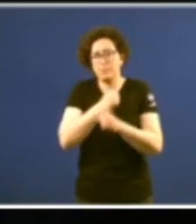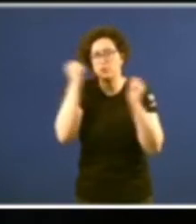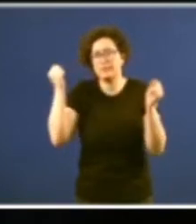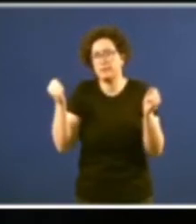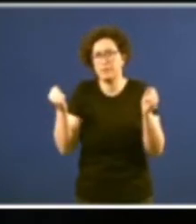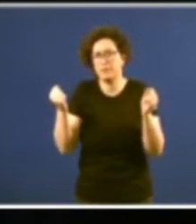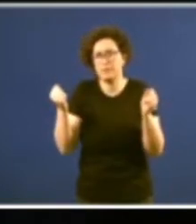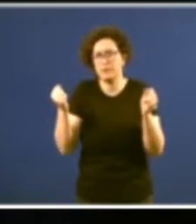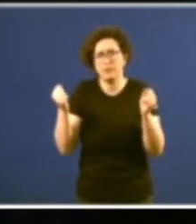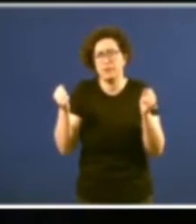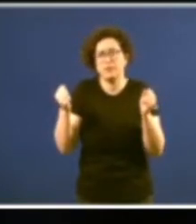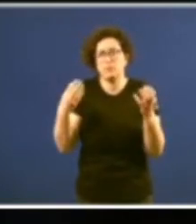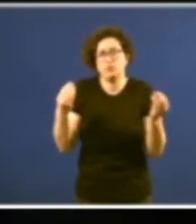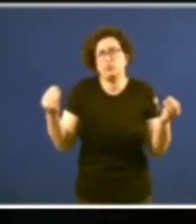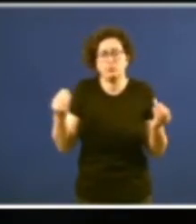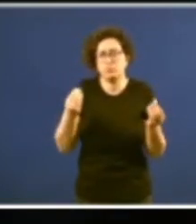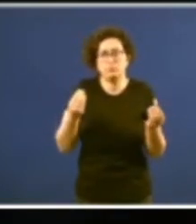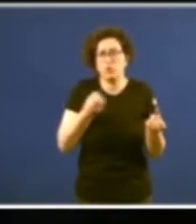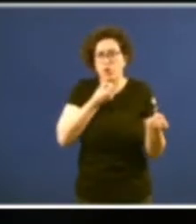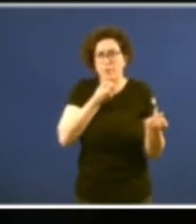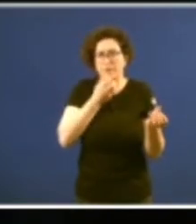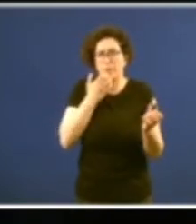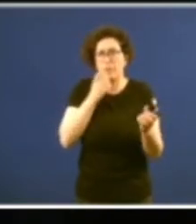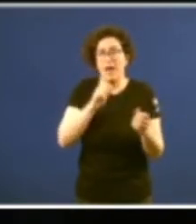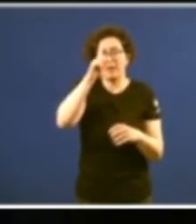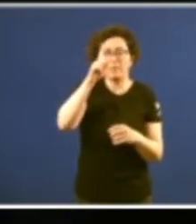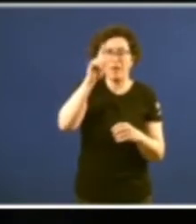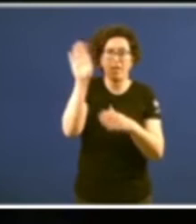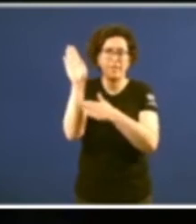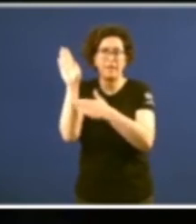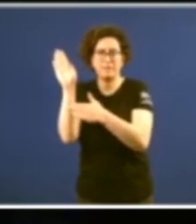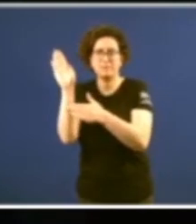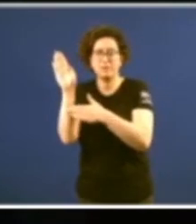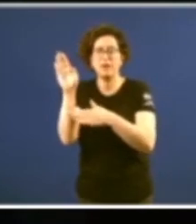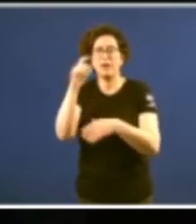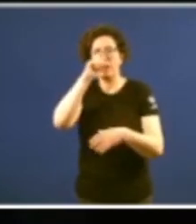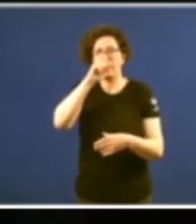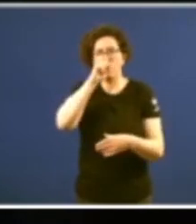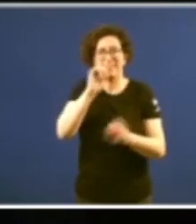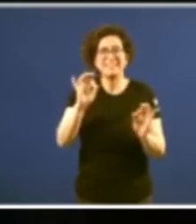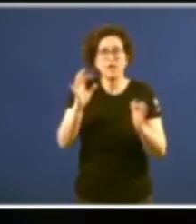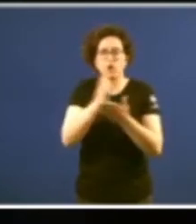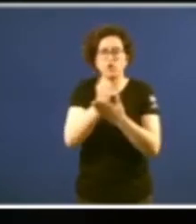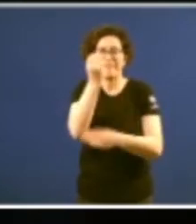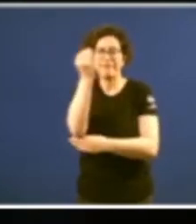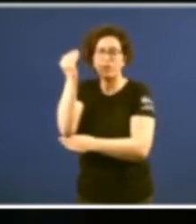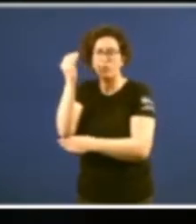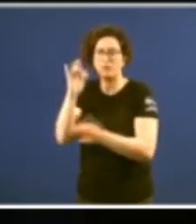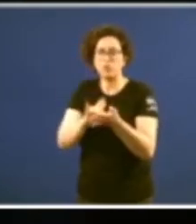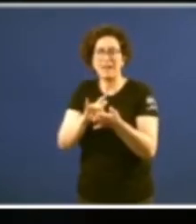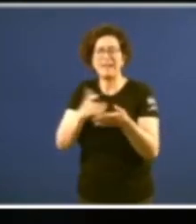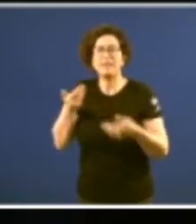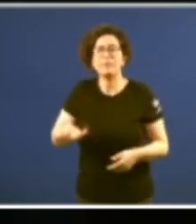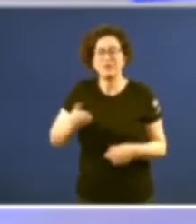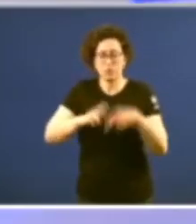comentarios o que está arriba a dereita por exemplo non deixa de lembrar a todas as figuras que foron importantes na